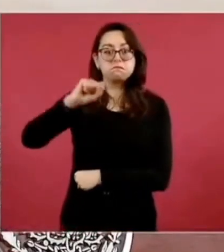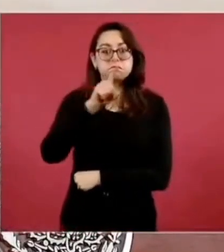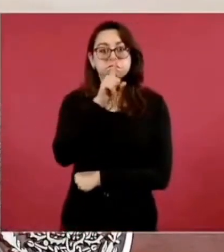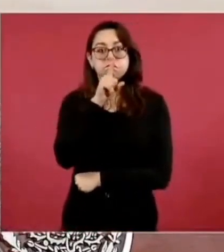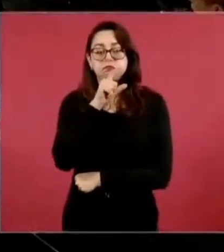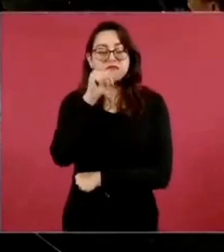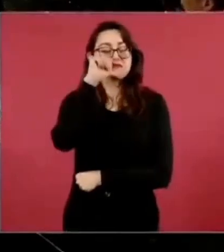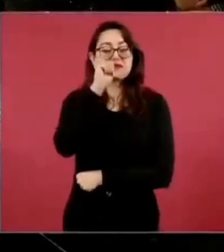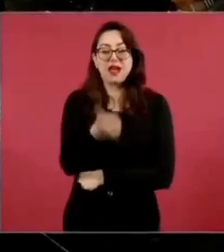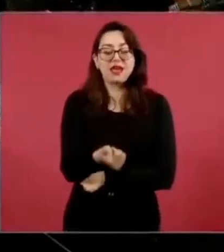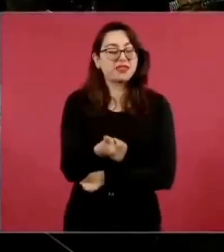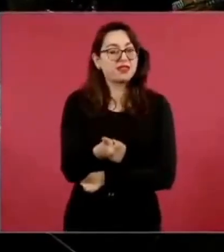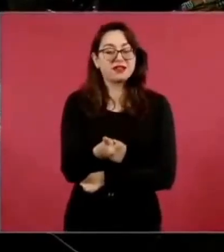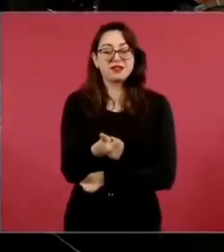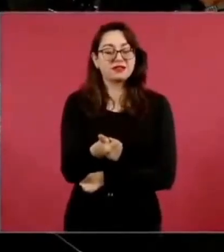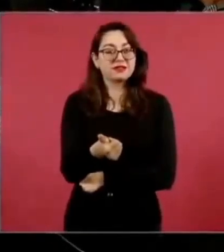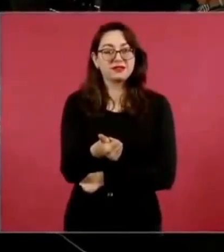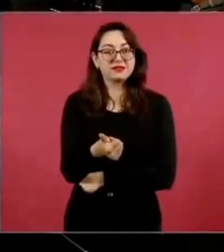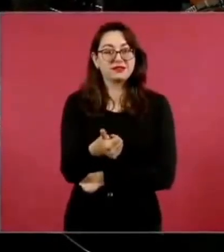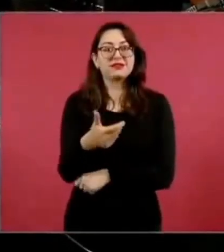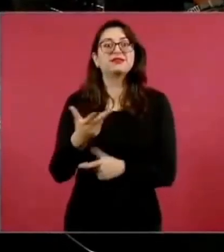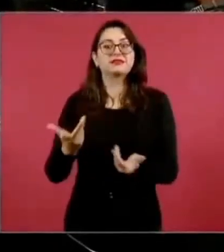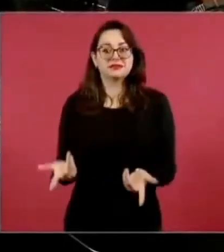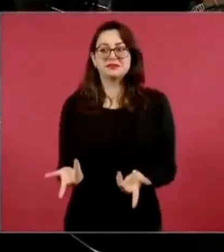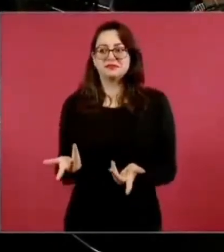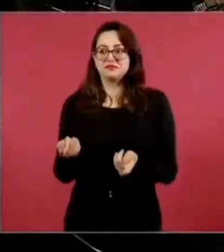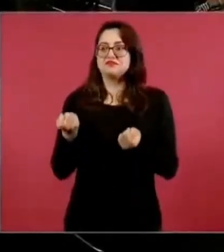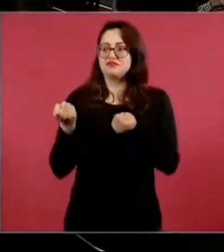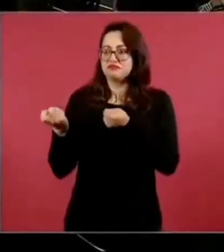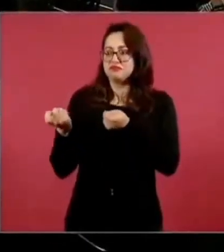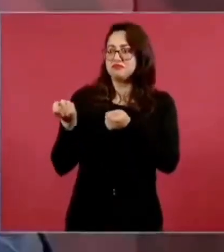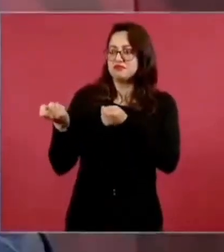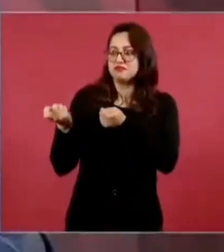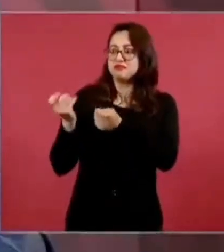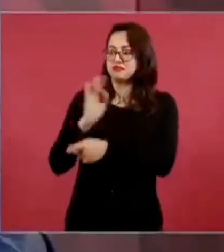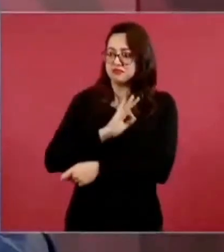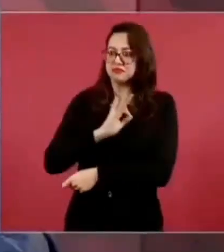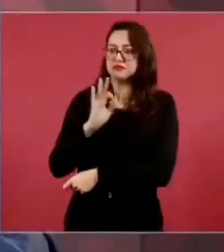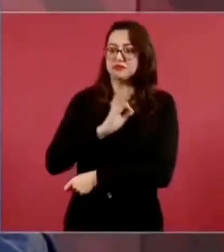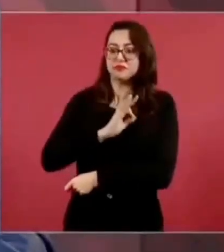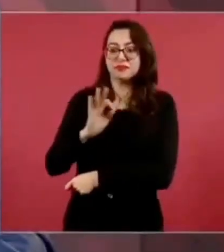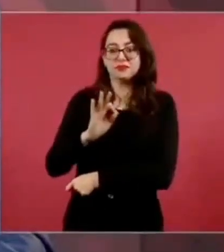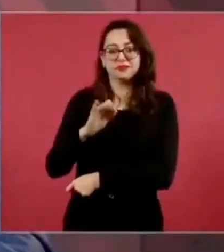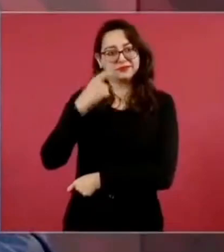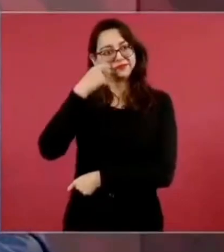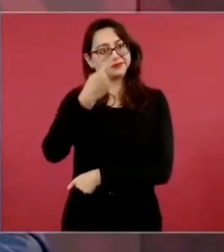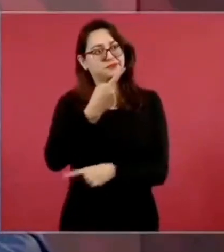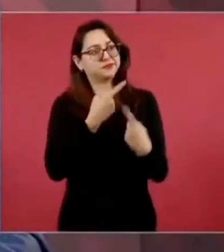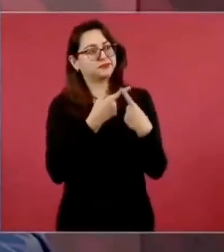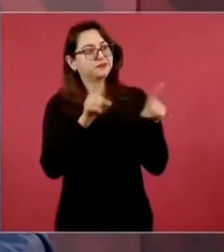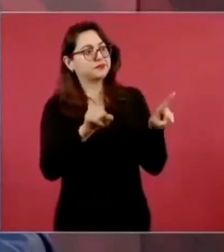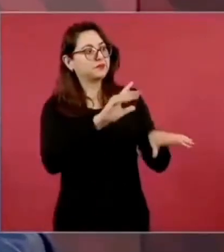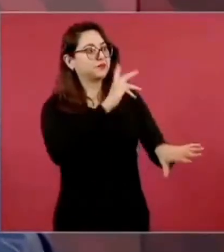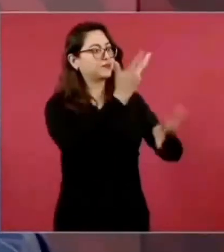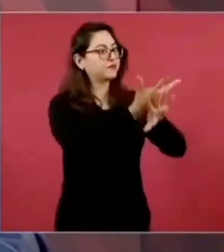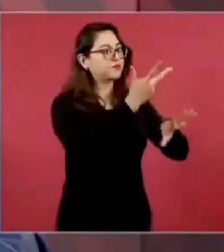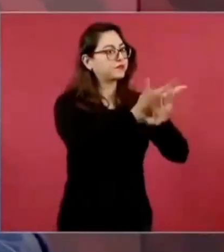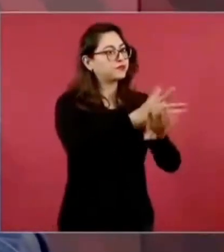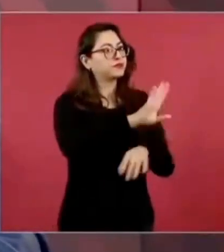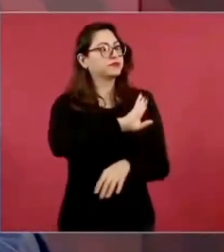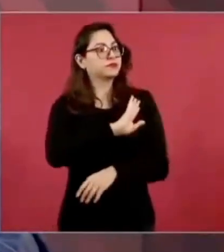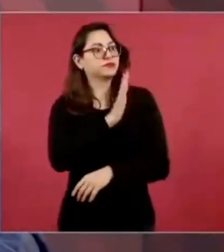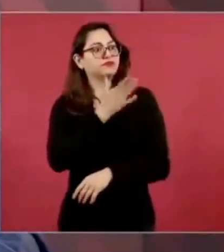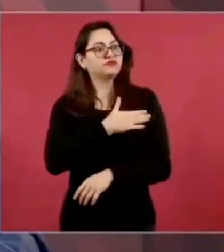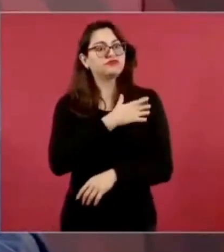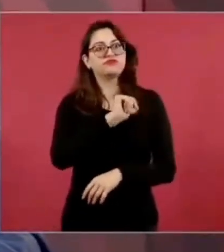términos reales. Nada que ver con España, con Estados Unidos, con otros países en donde